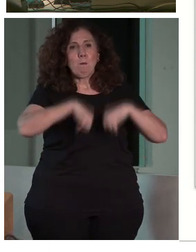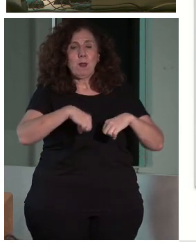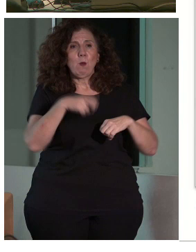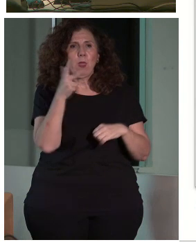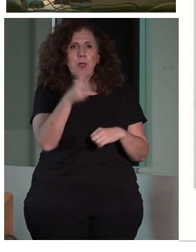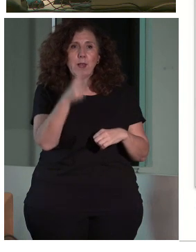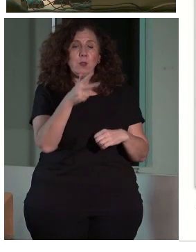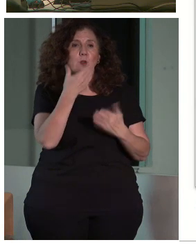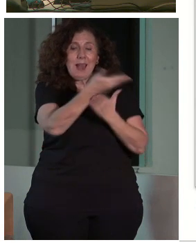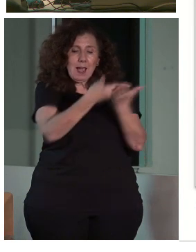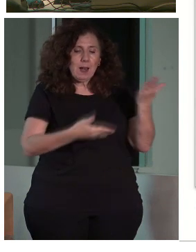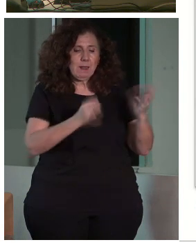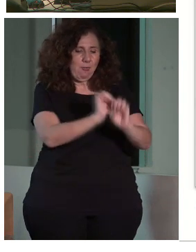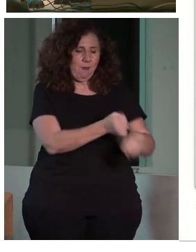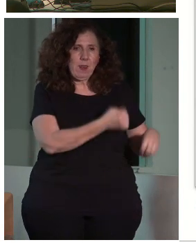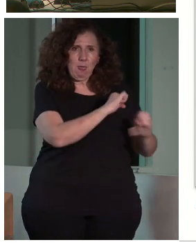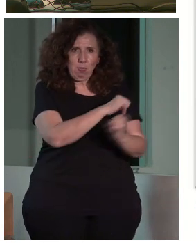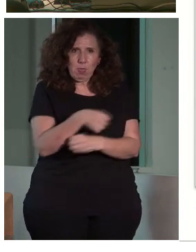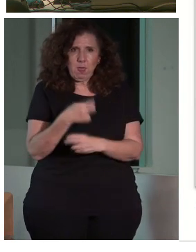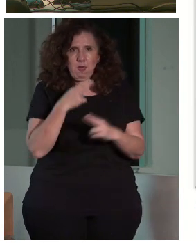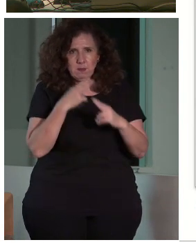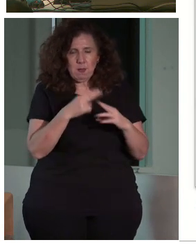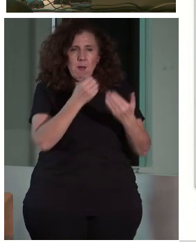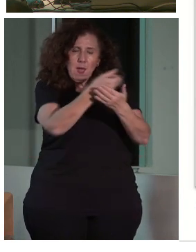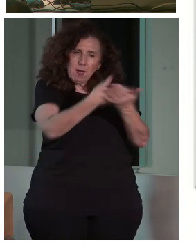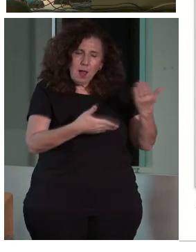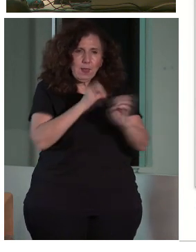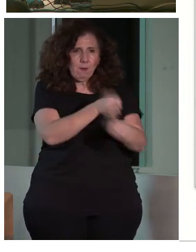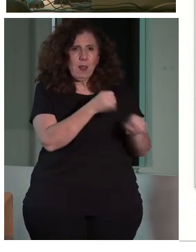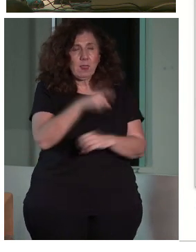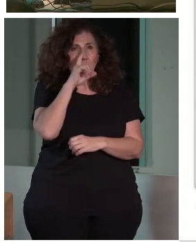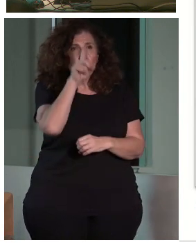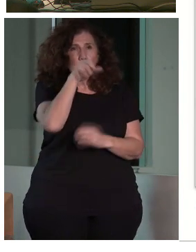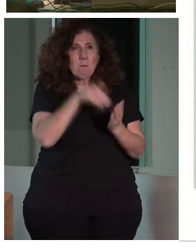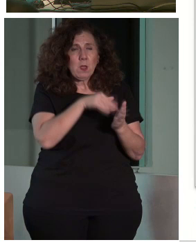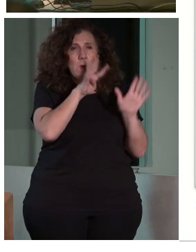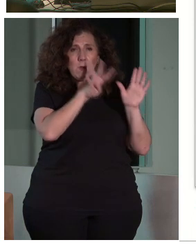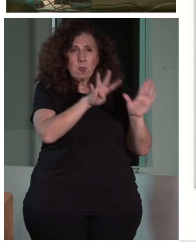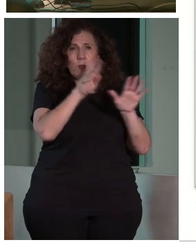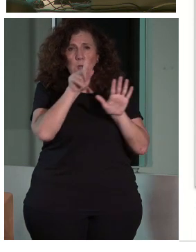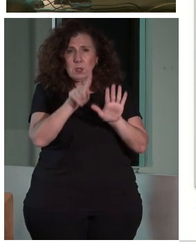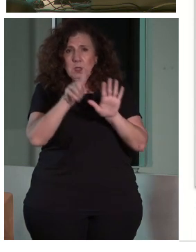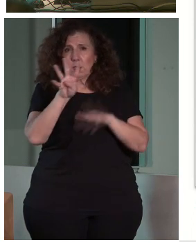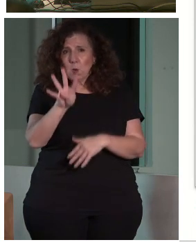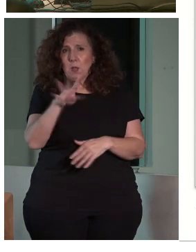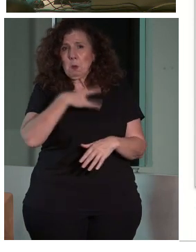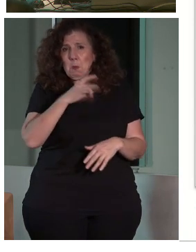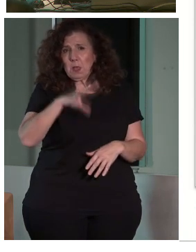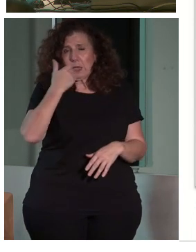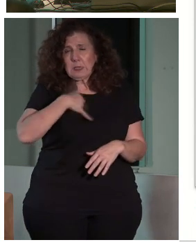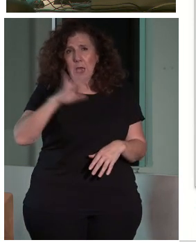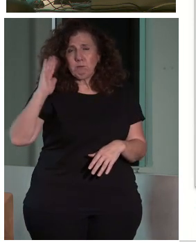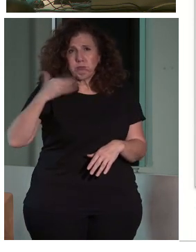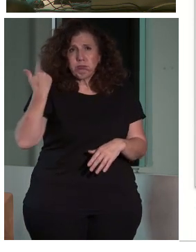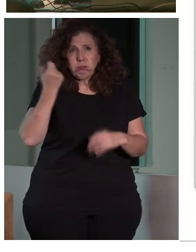5, la Carta de Venecia dice –quizá es un documento muy antiguo, porque es de 1964, probablemente ya está muy superado–,